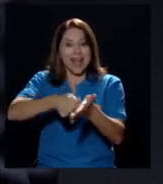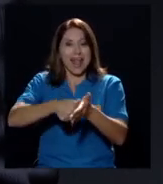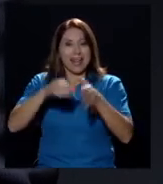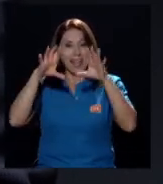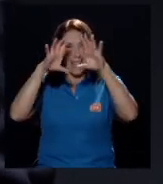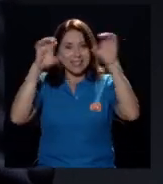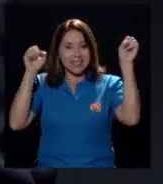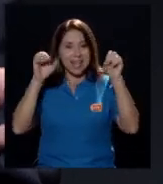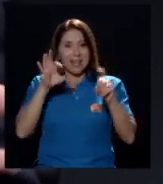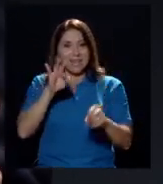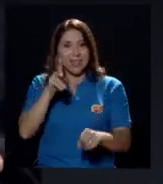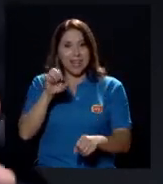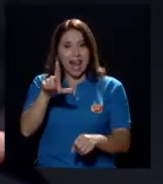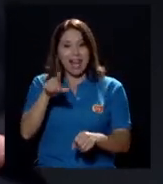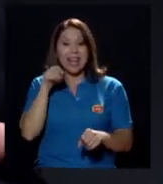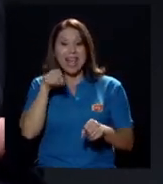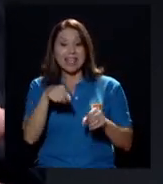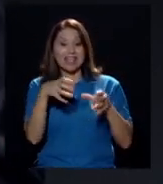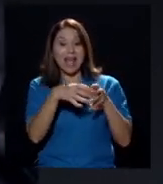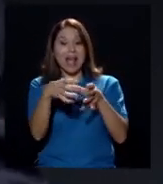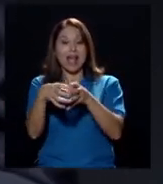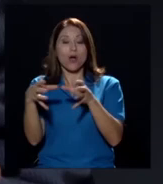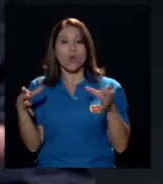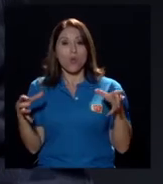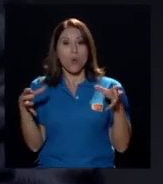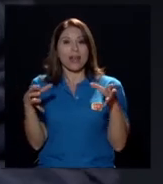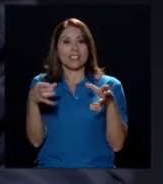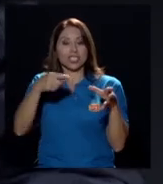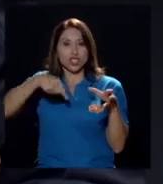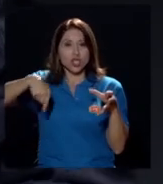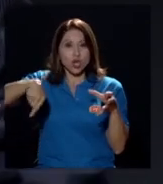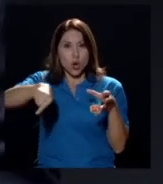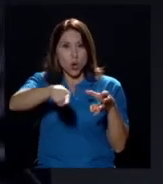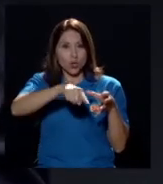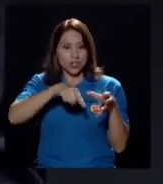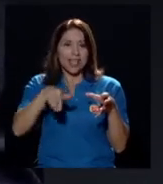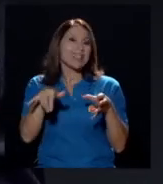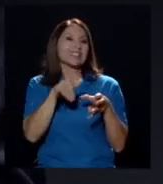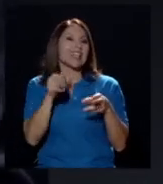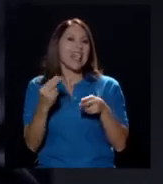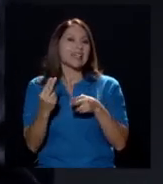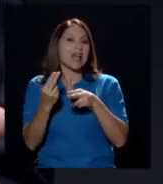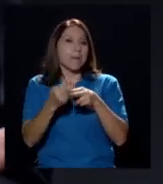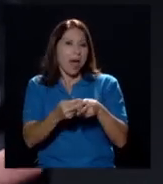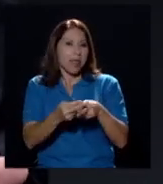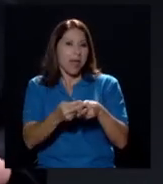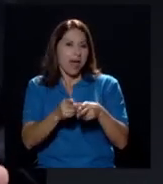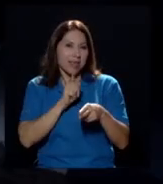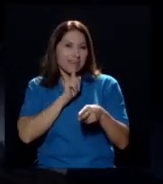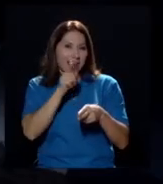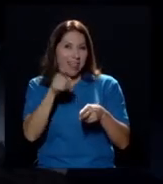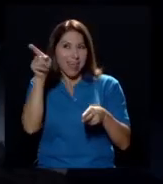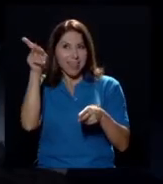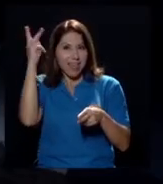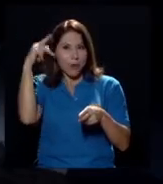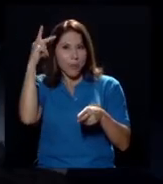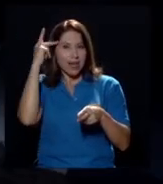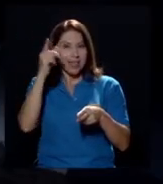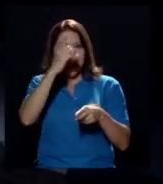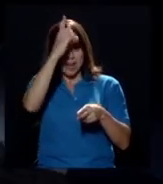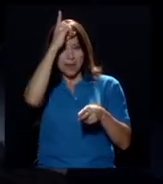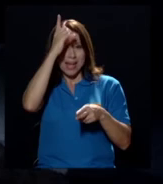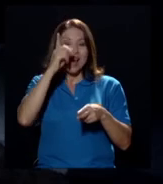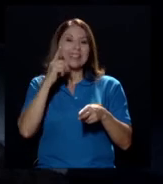Esa coalición sería llamada en general, en la política en Alemania, la coalición